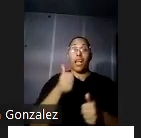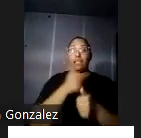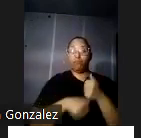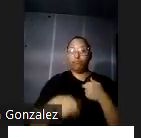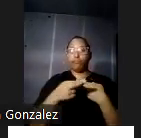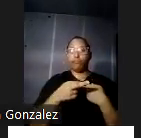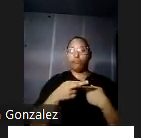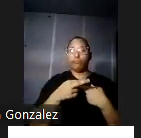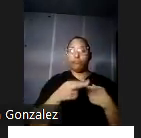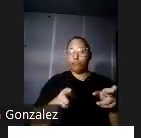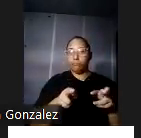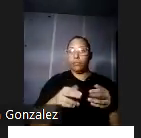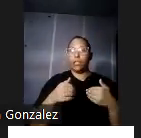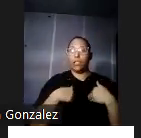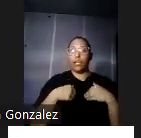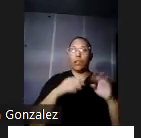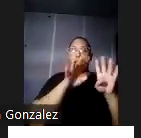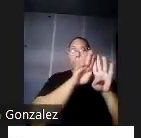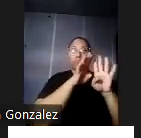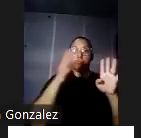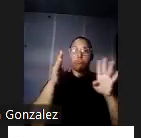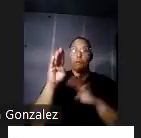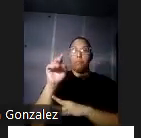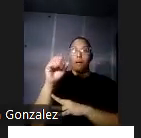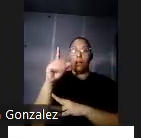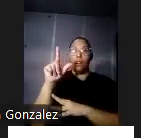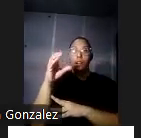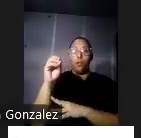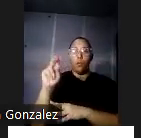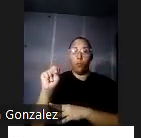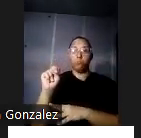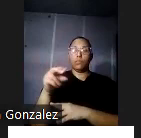hacia la calle Cervantes y hacia lo que es hoy la calle la avenida África